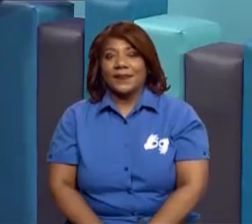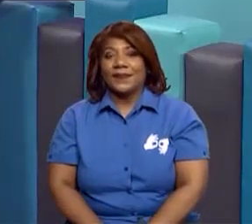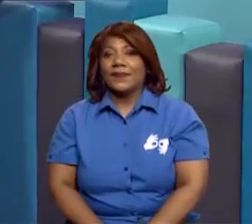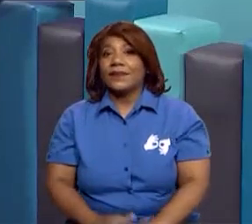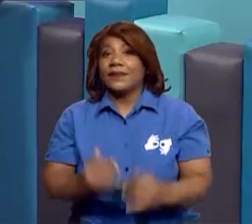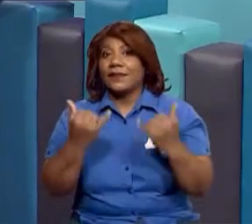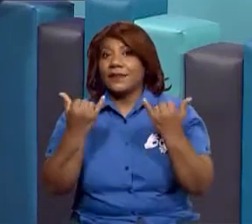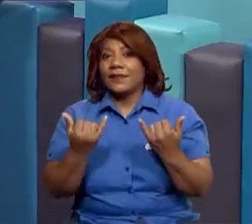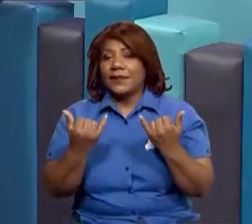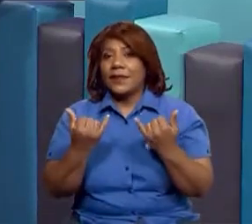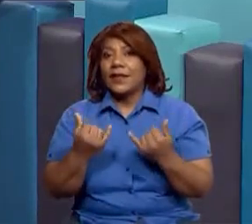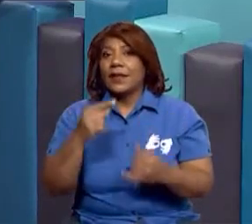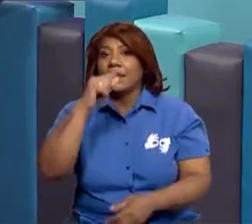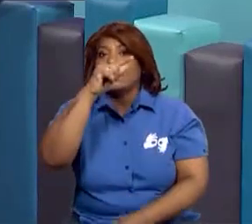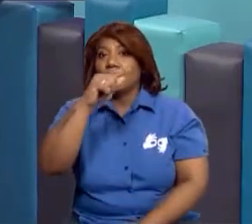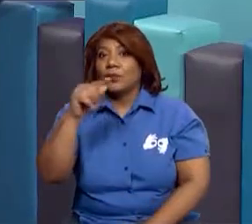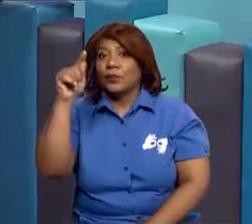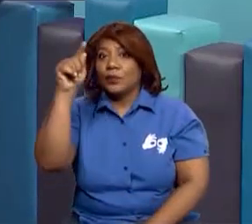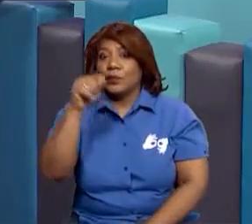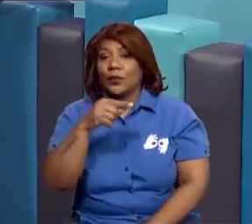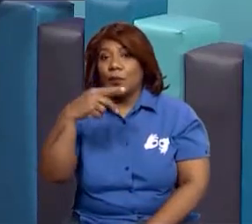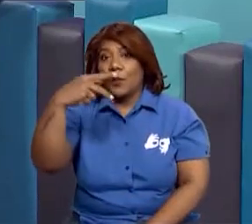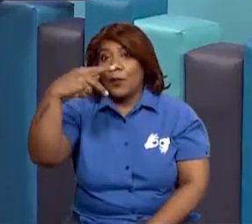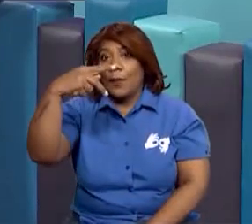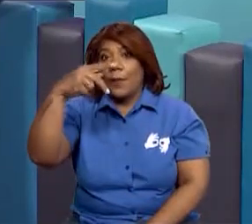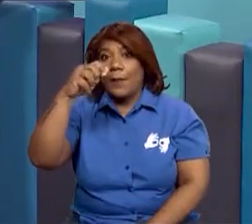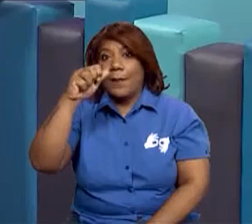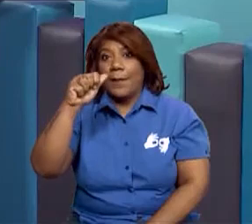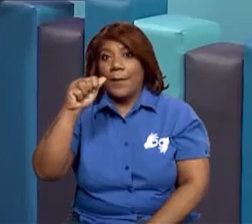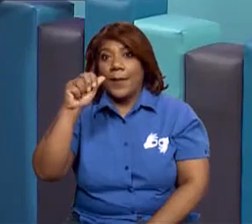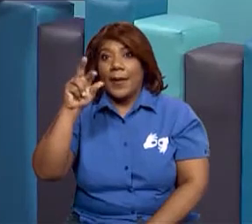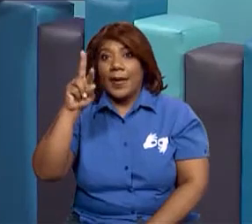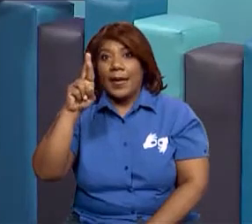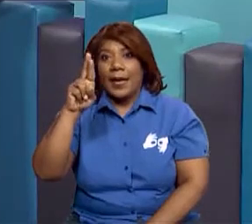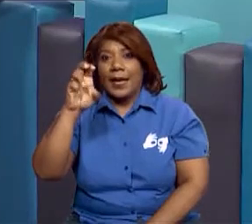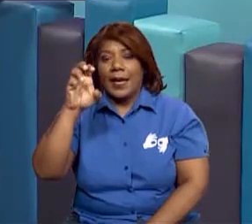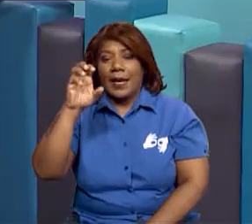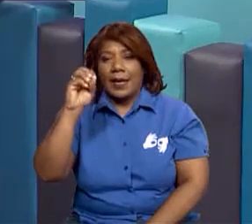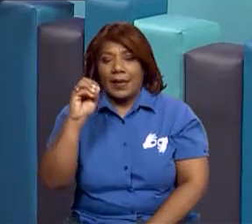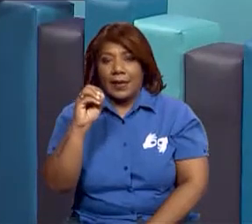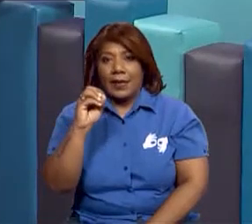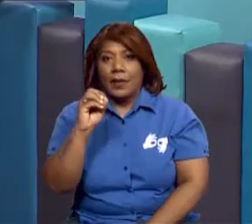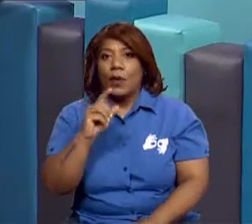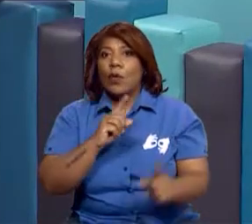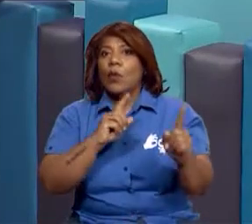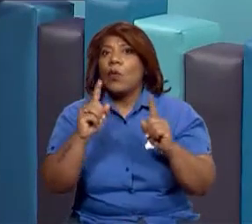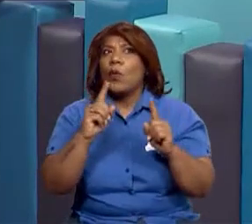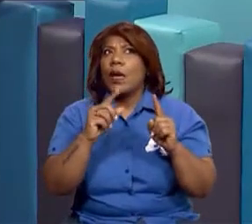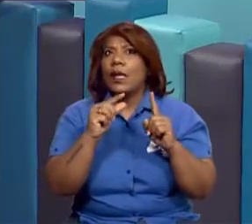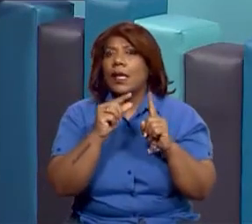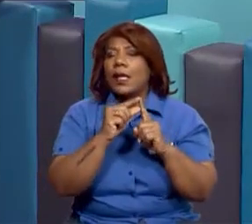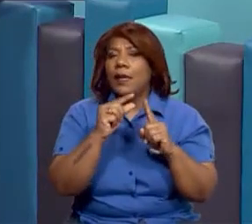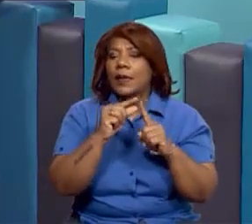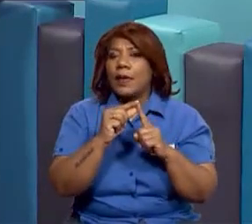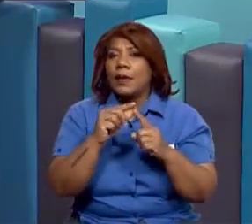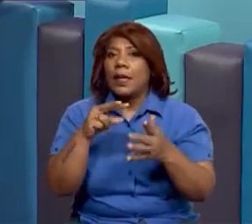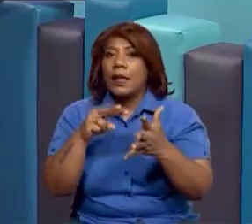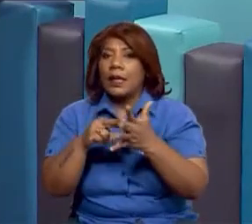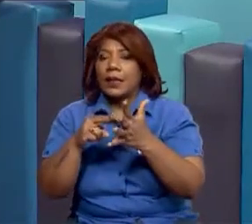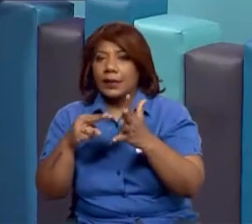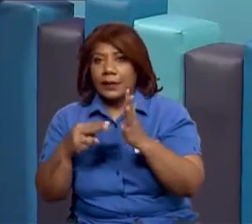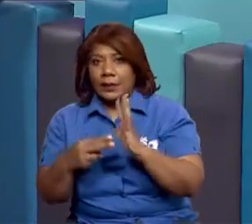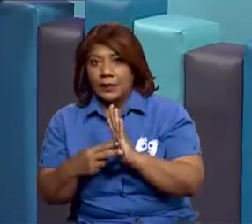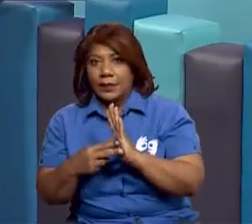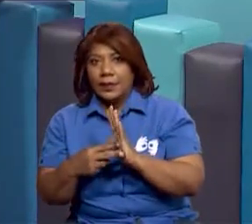vamos a unir con una línea el concepto con la definición correcta. Por